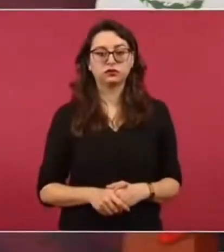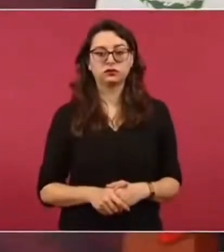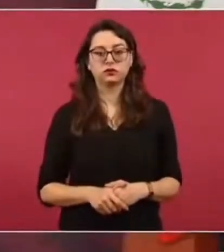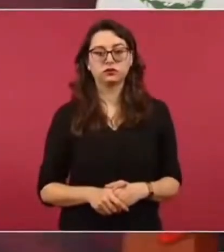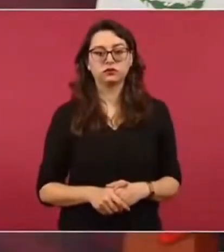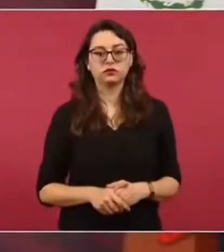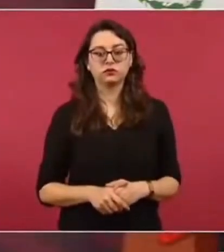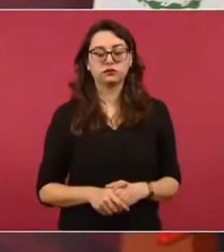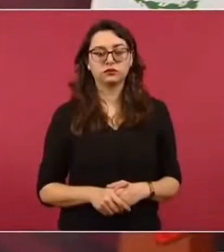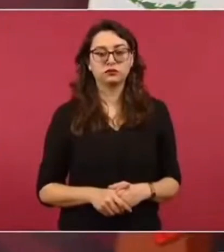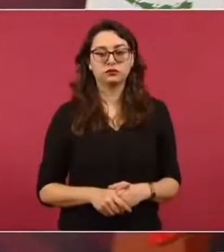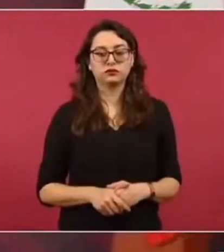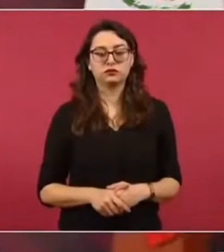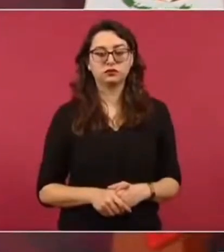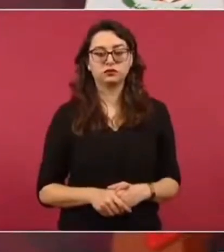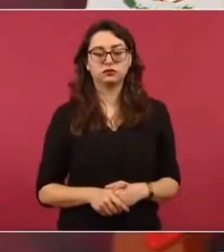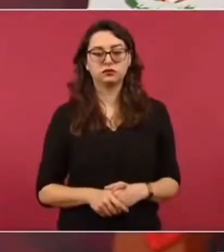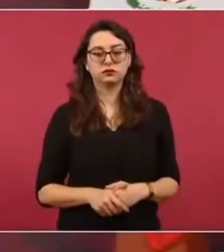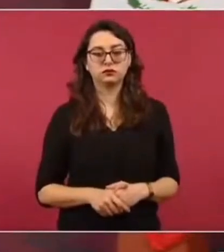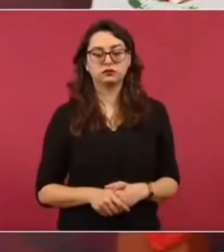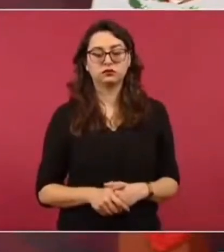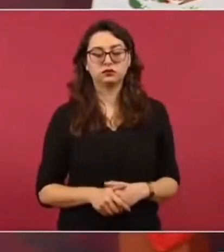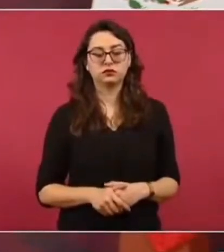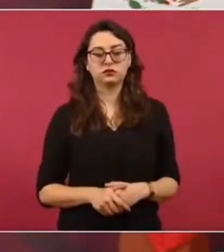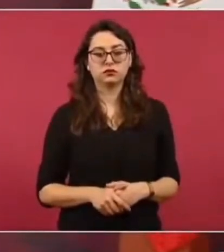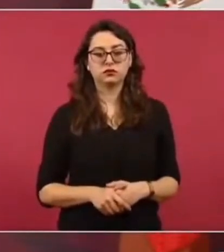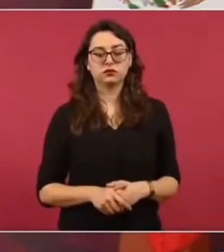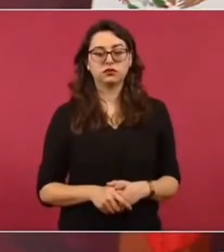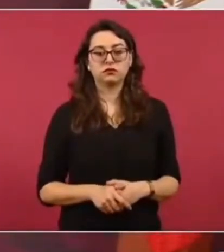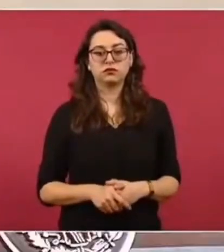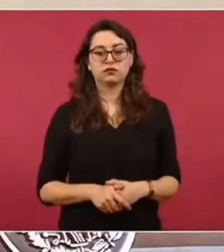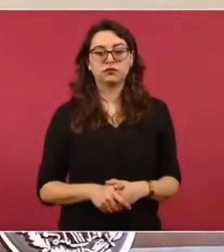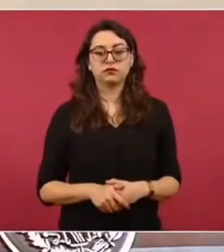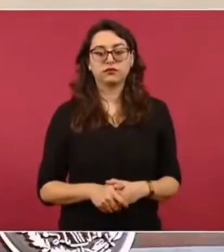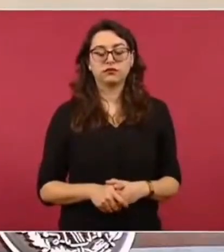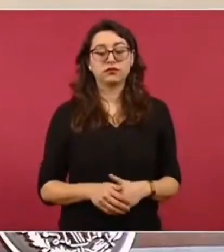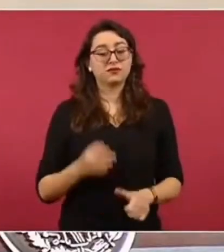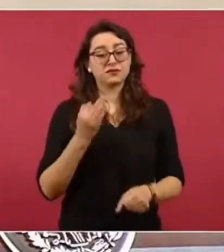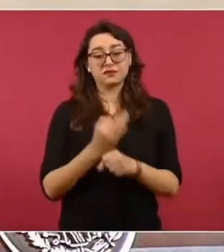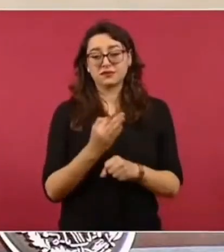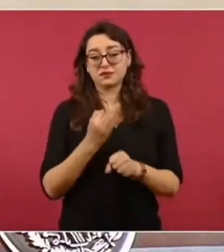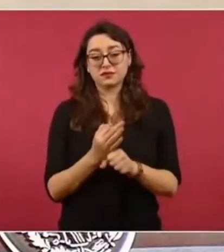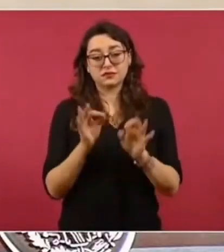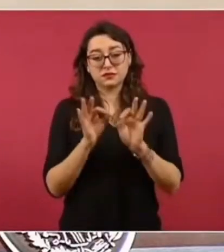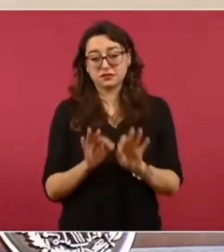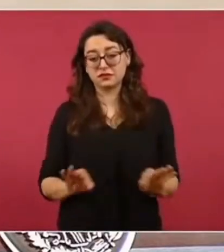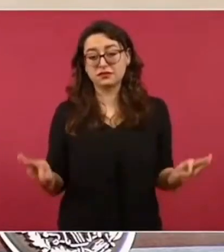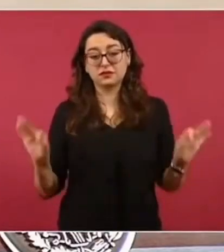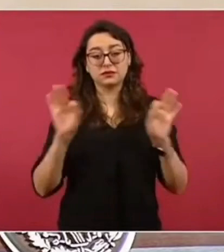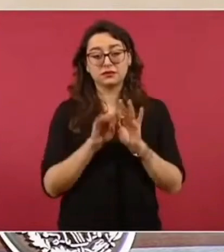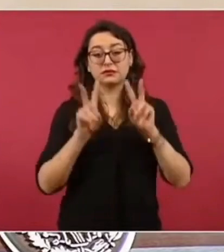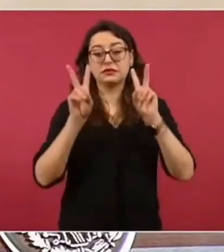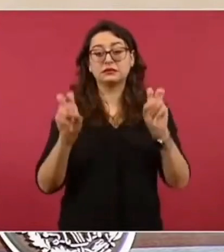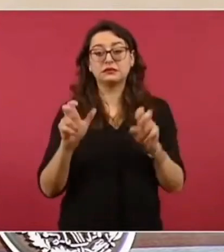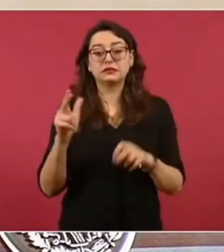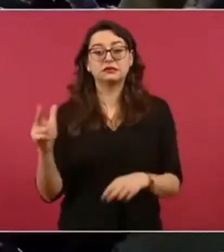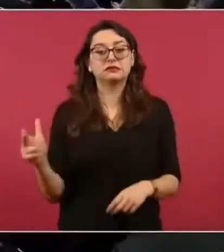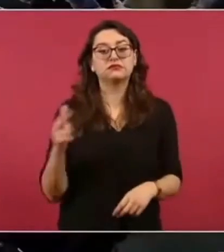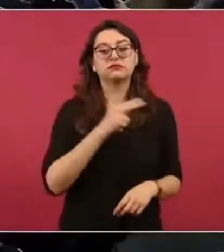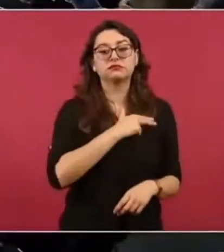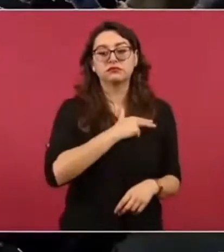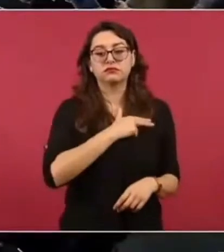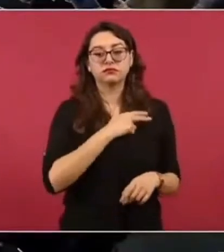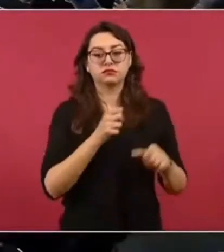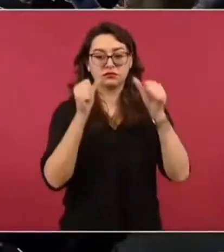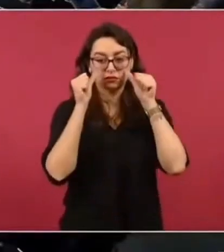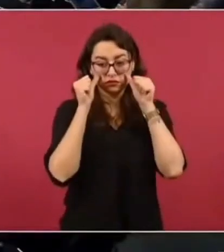básicamente. Lo que me importa más es la atención a los heridos. No